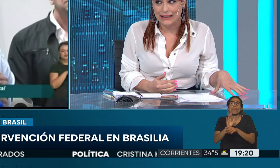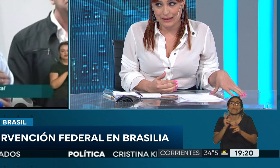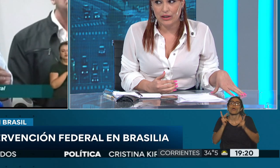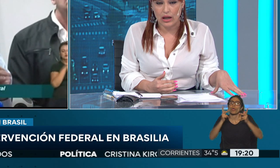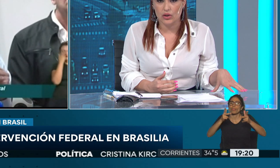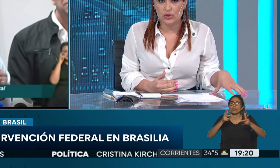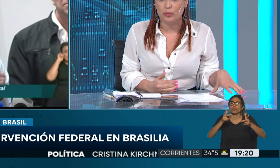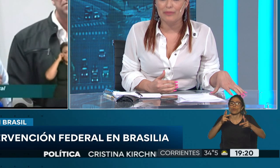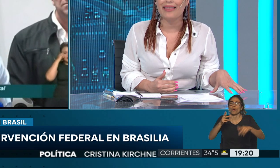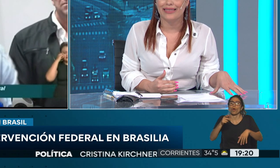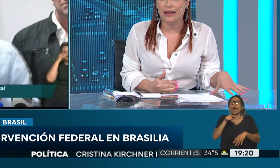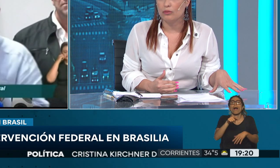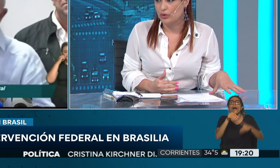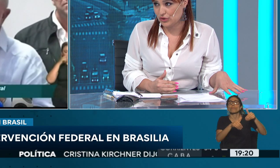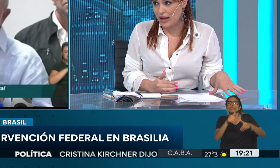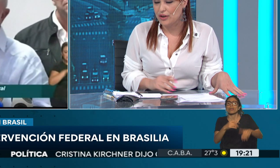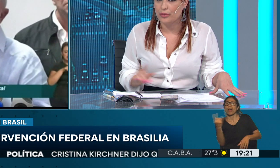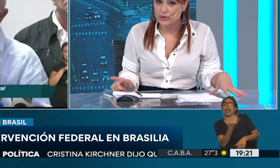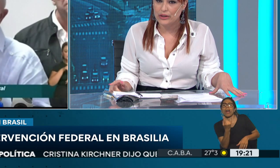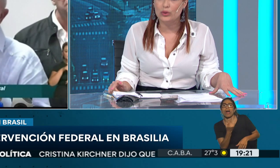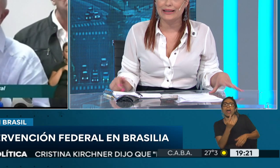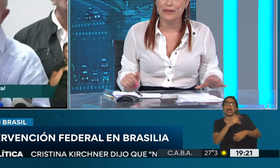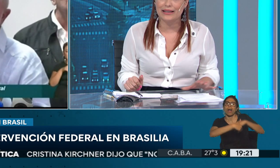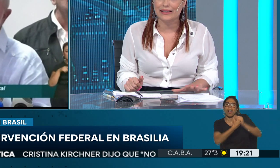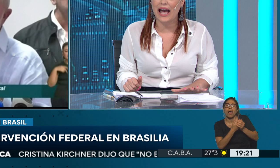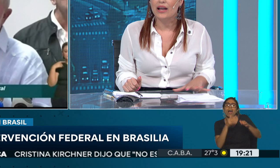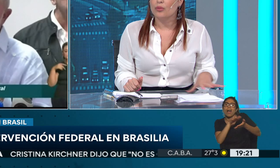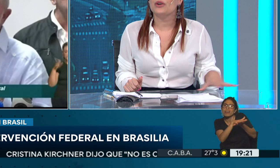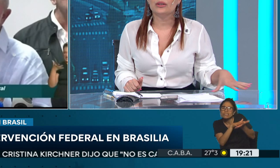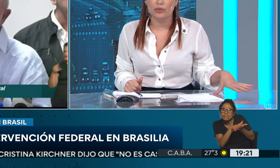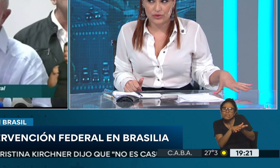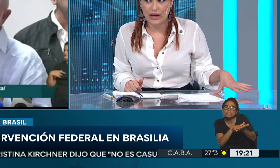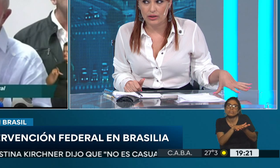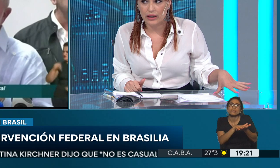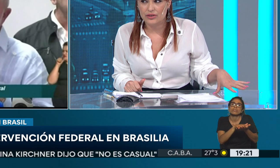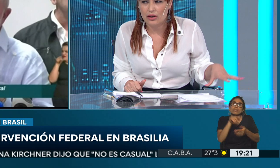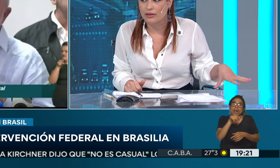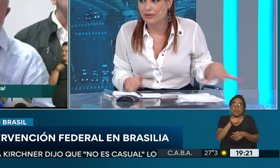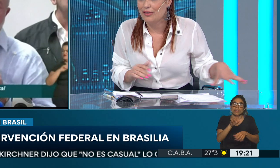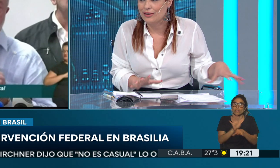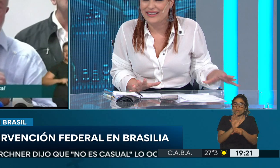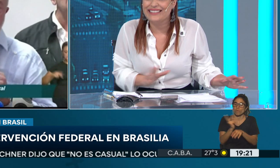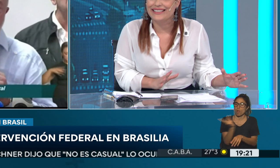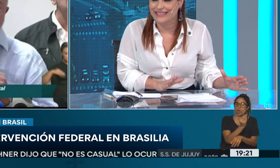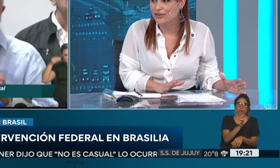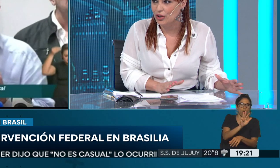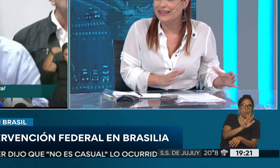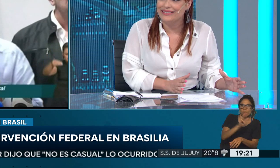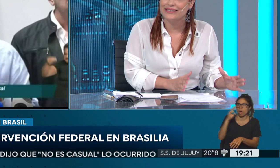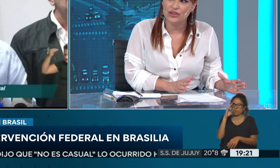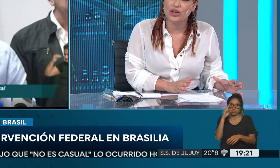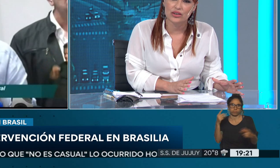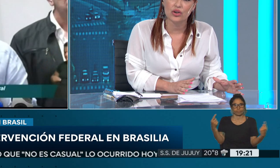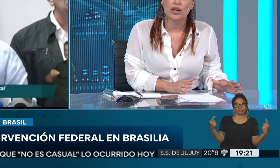en el gran enemigo la Corte Suprema de Bolsonaro por eso hay Lula también decía bueno esto Bolsonaro en realidad ya lo venía intentando